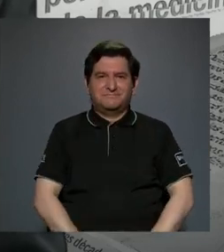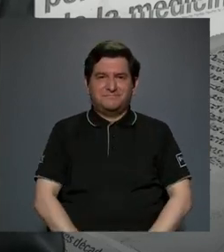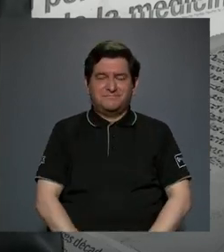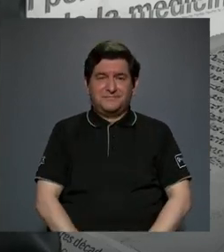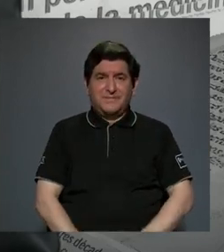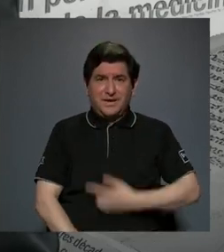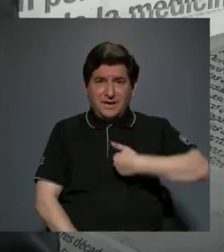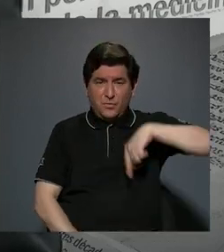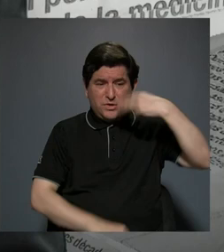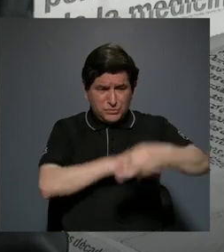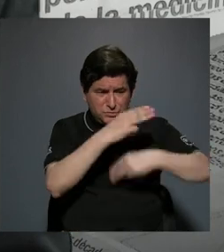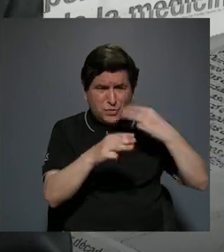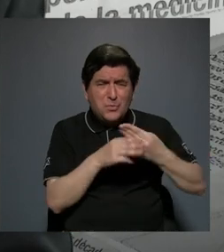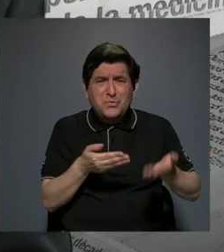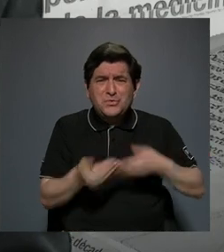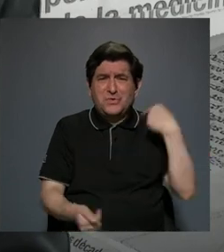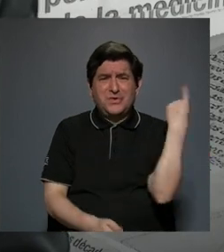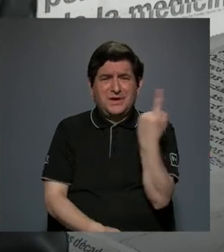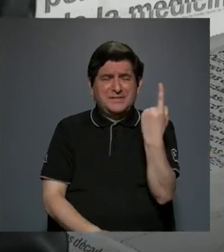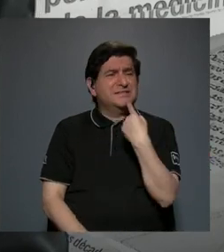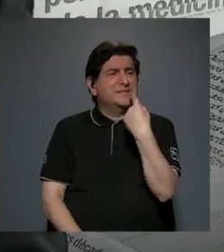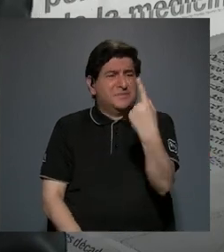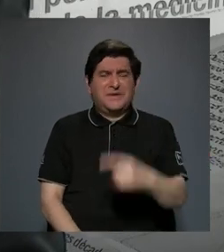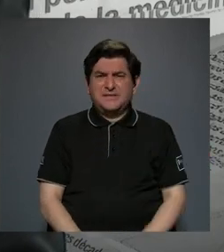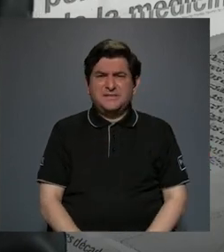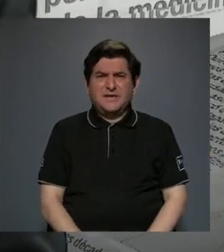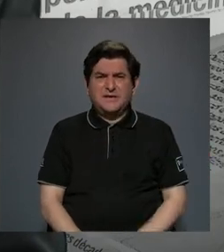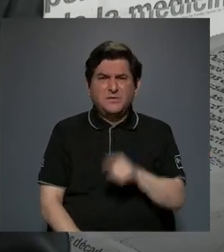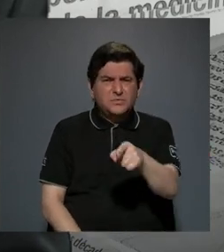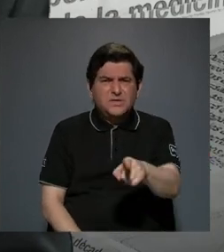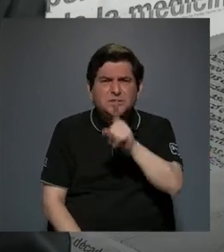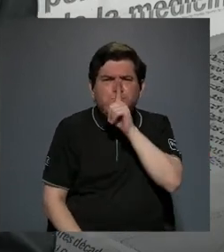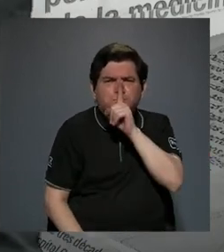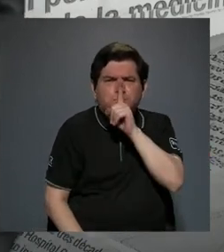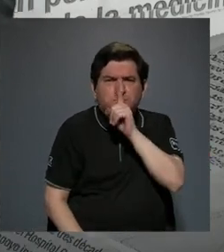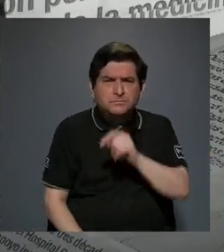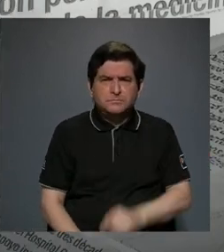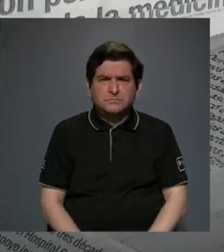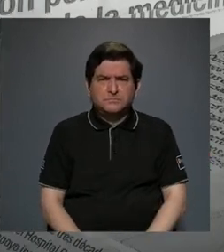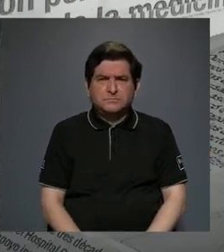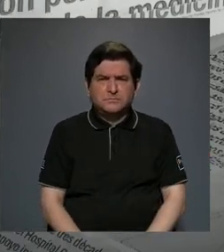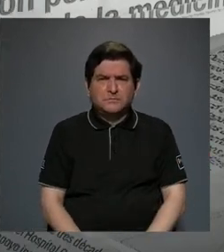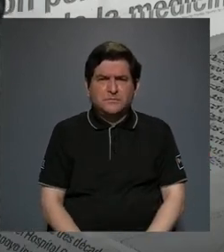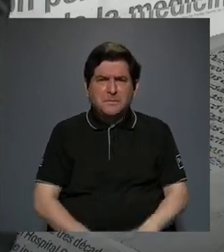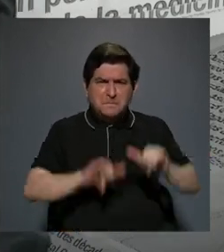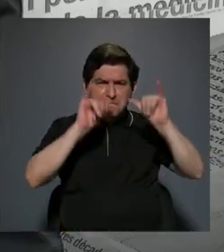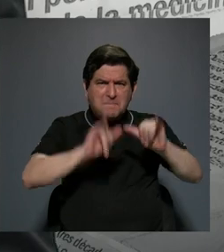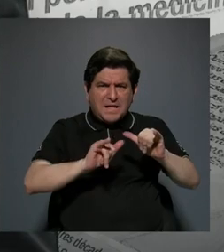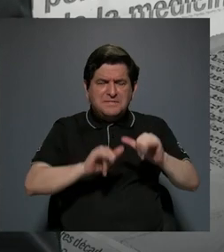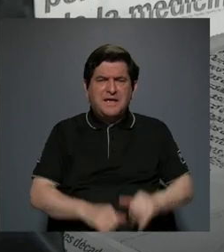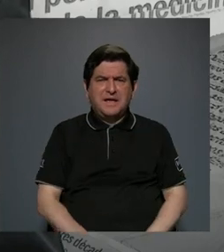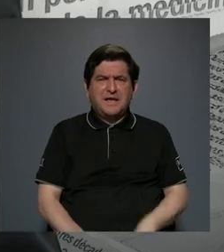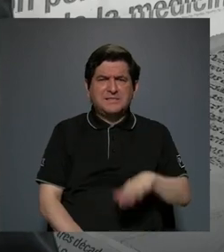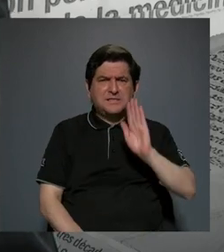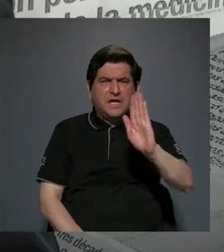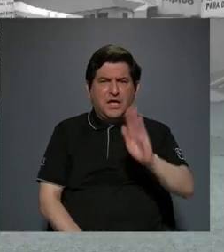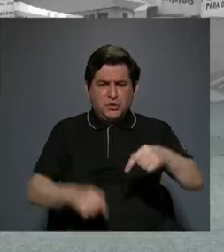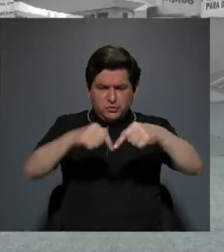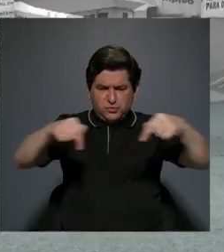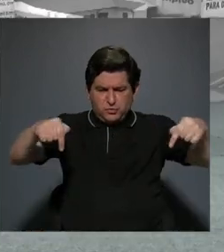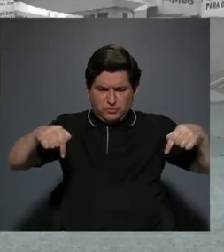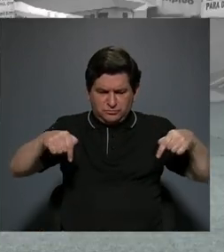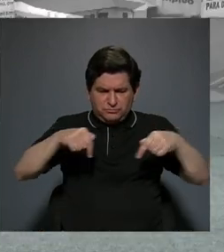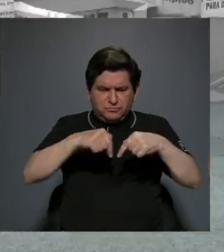vivimos en un mundo donde casi siempre nos dicen no hable quédese en su cajita en su metro cuadrado